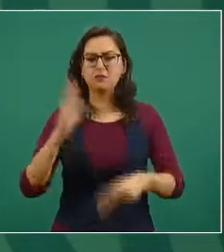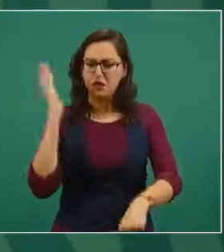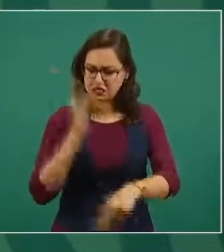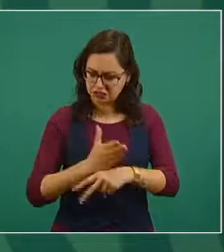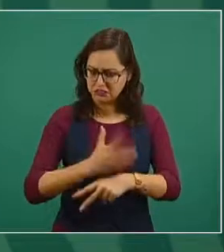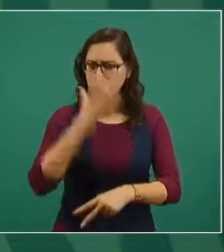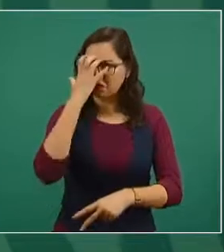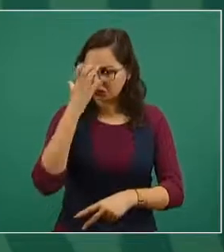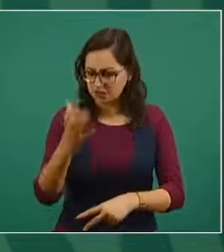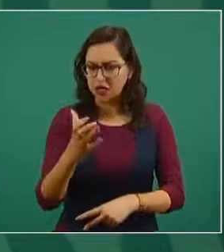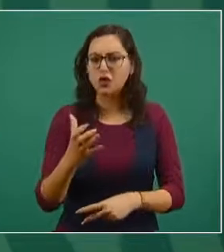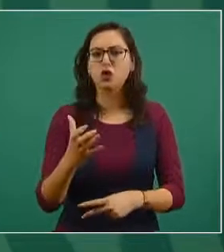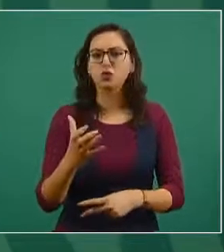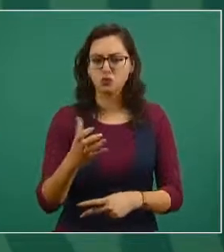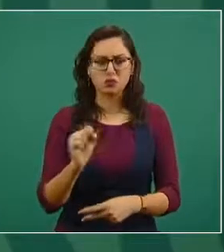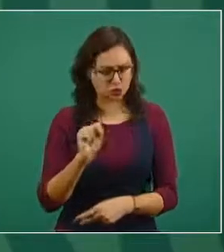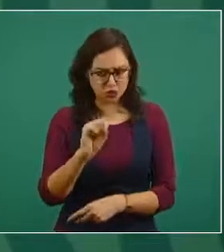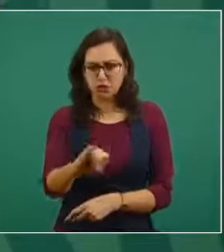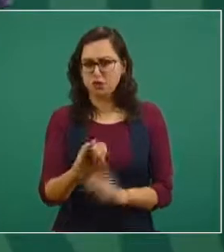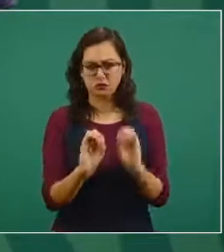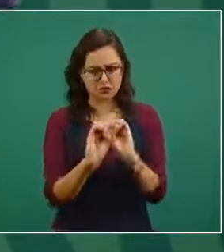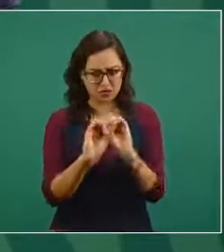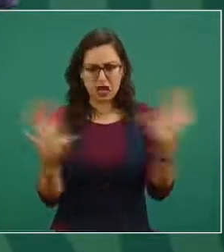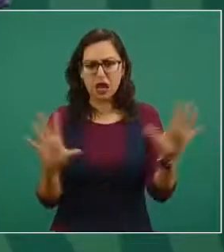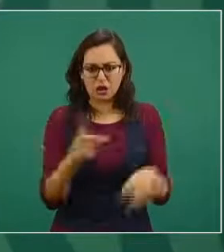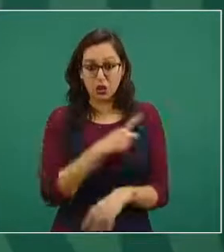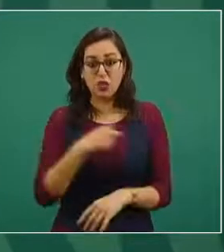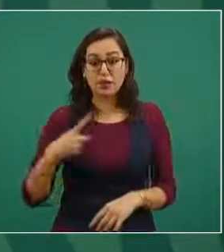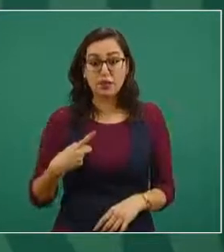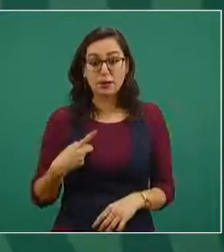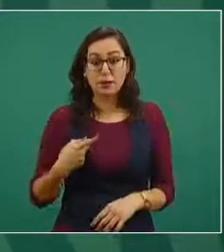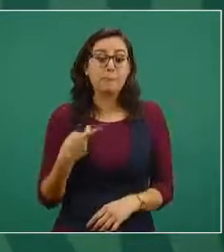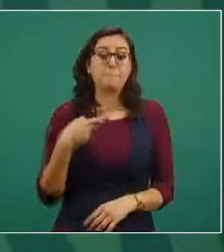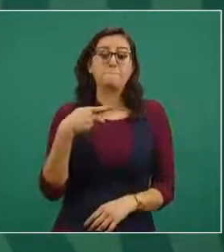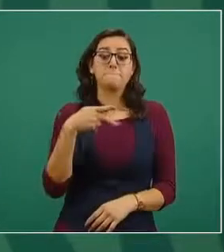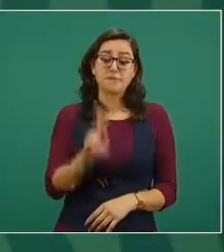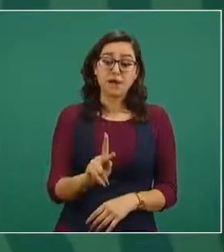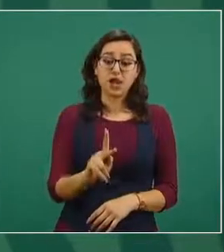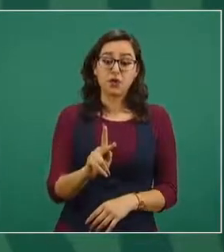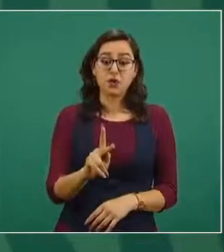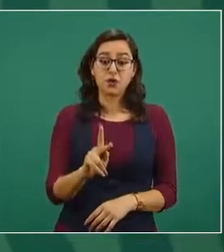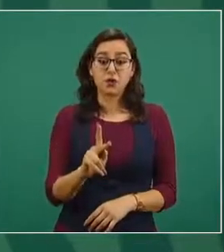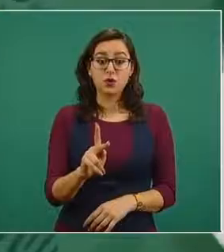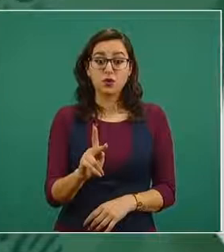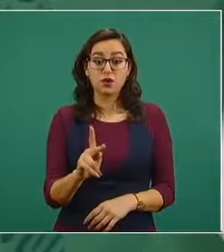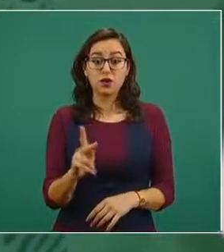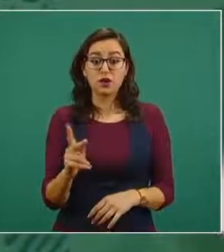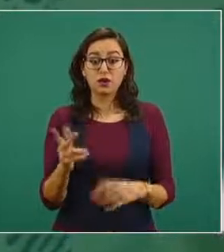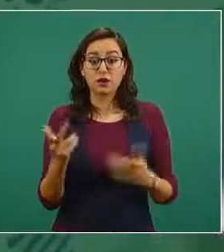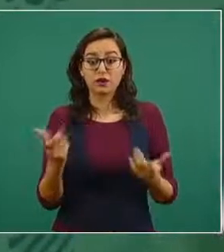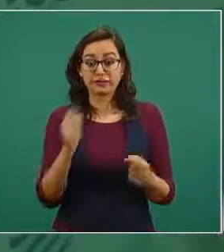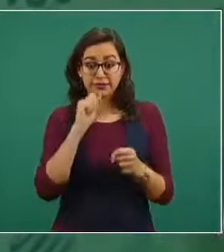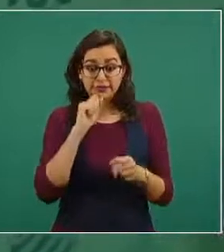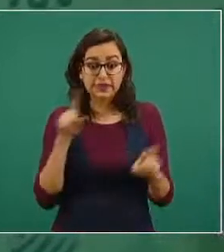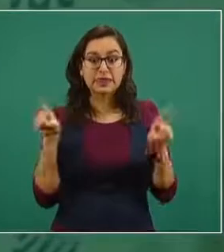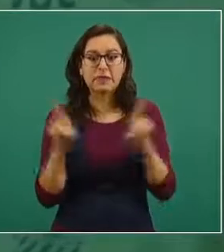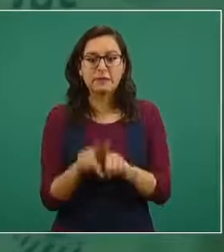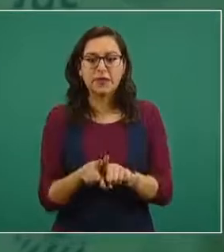pero también que no pueden haber represalias,